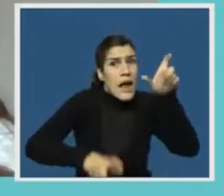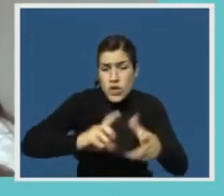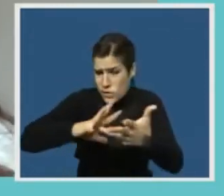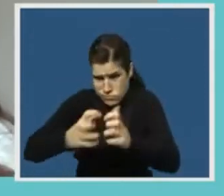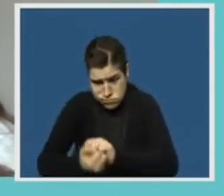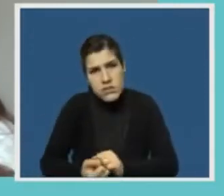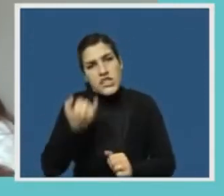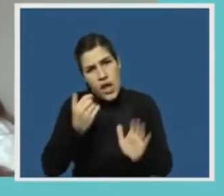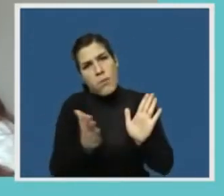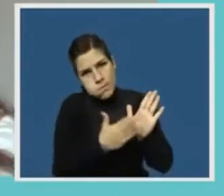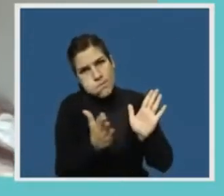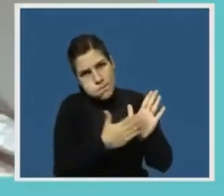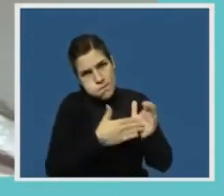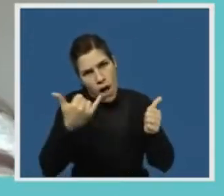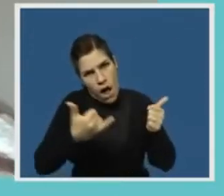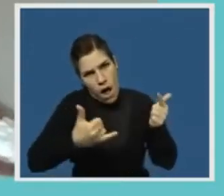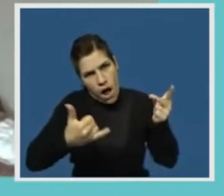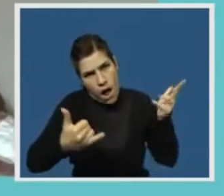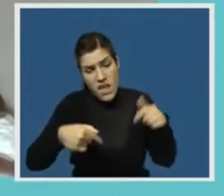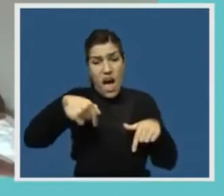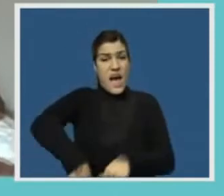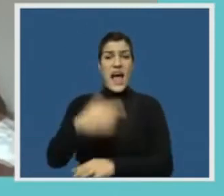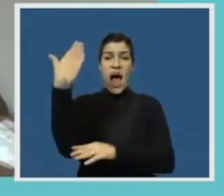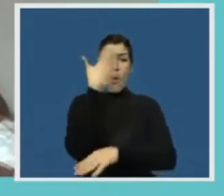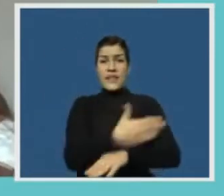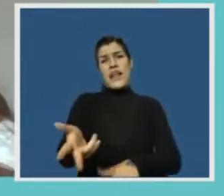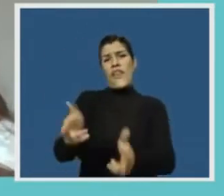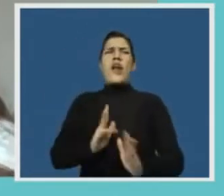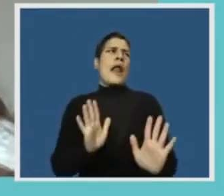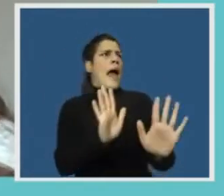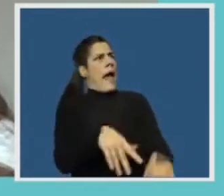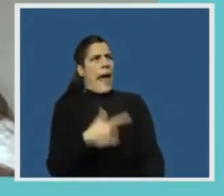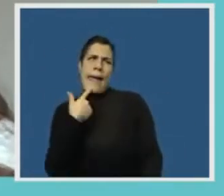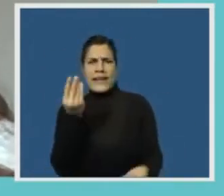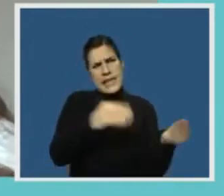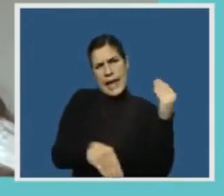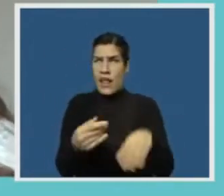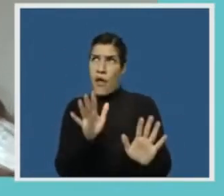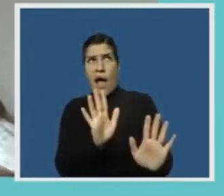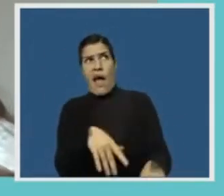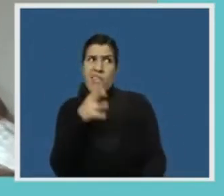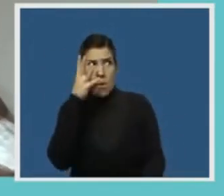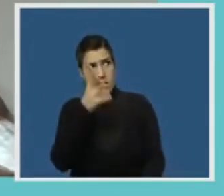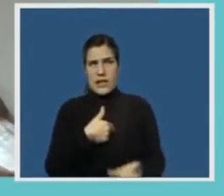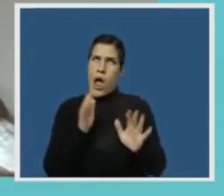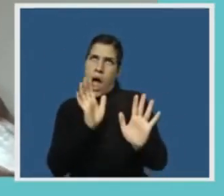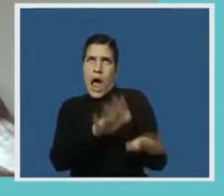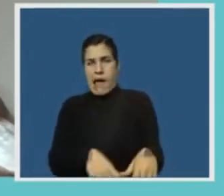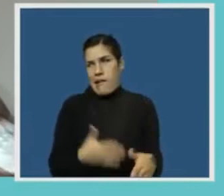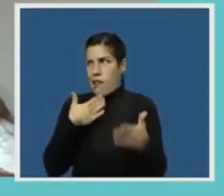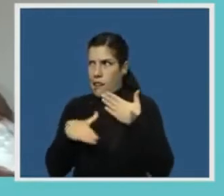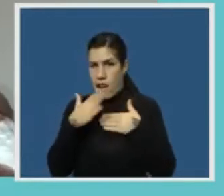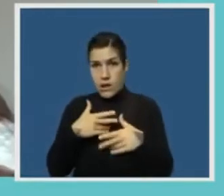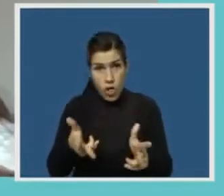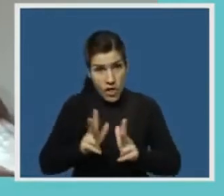En esta audiencia hemos sido tildados de exagerados y alarmistas a quienes nos oponemos a esta